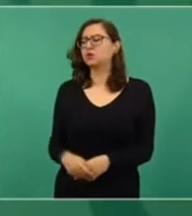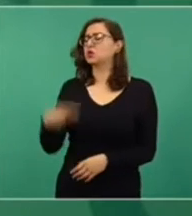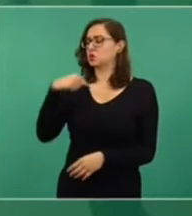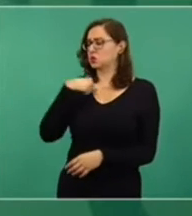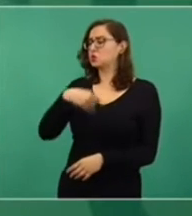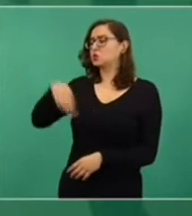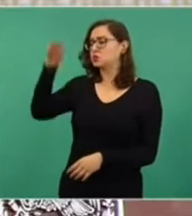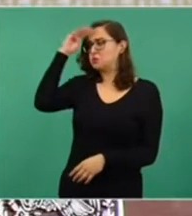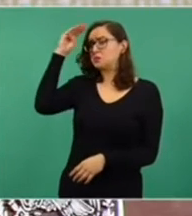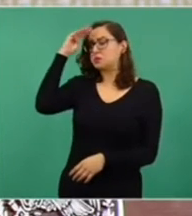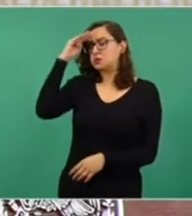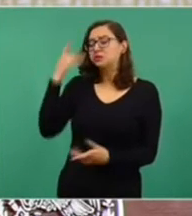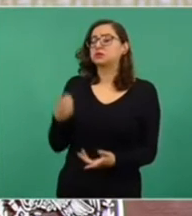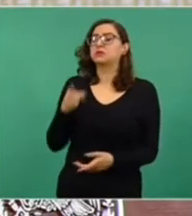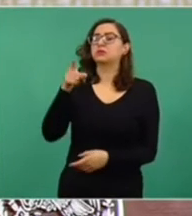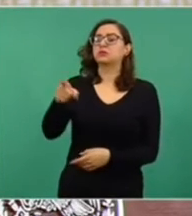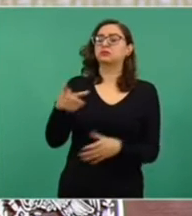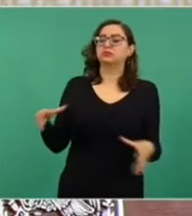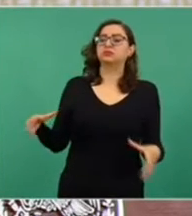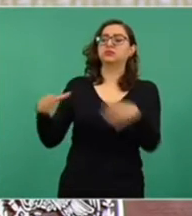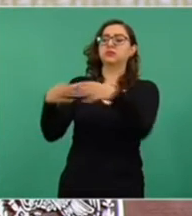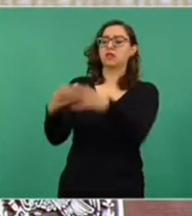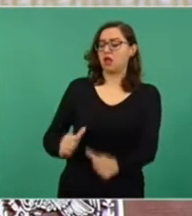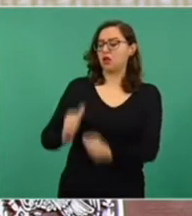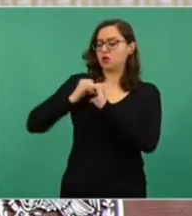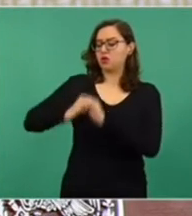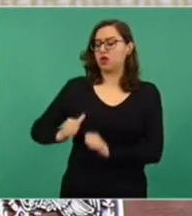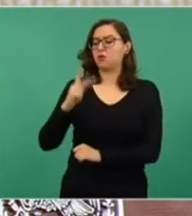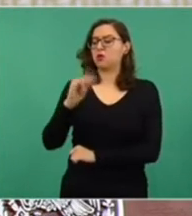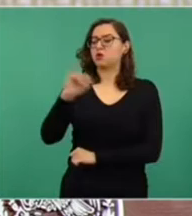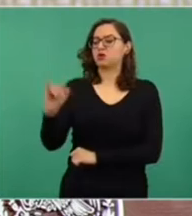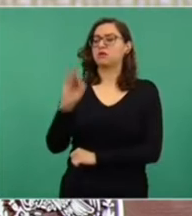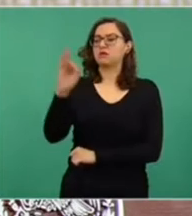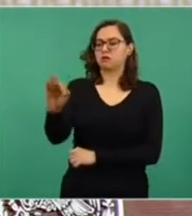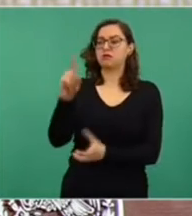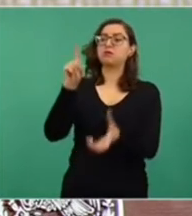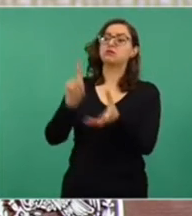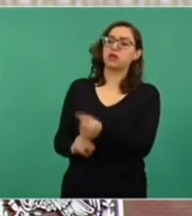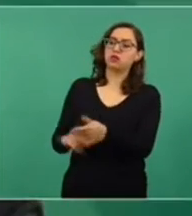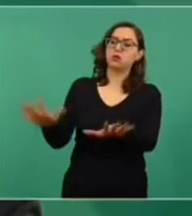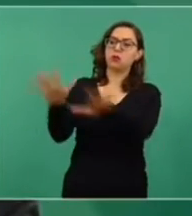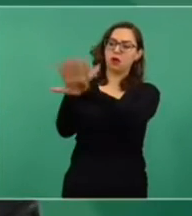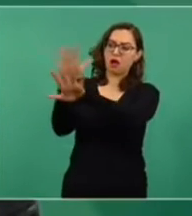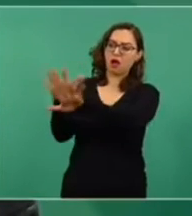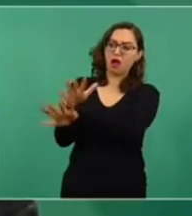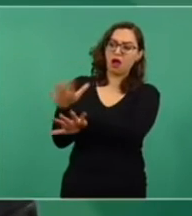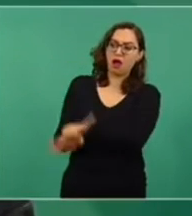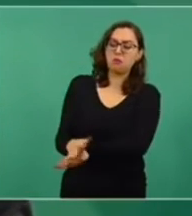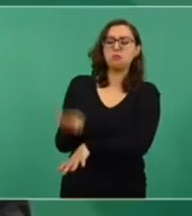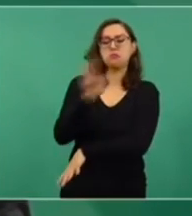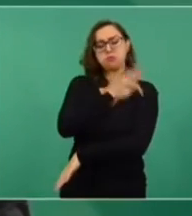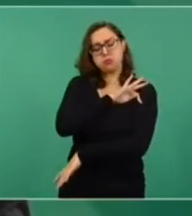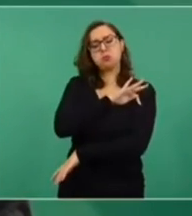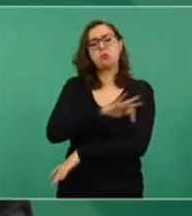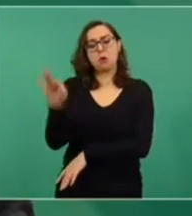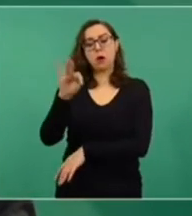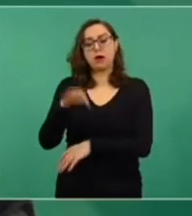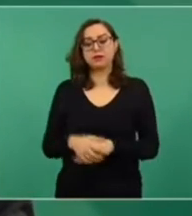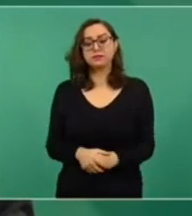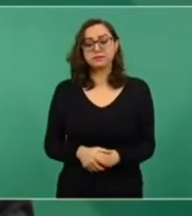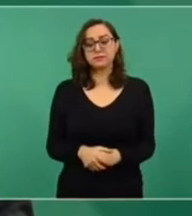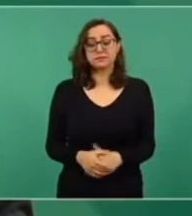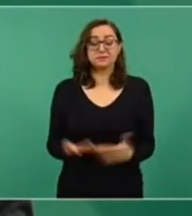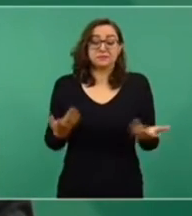el Poder Judicial, que lo hagan ellos mismos. Pero estas decisiones no le